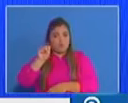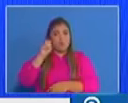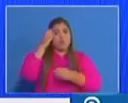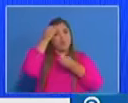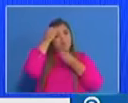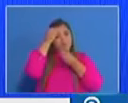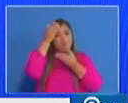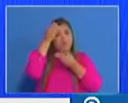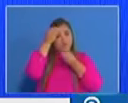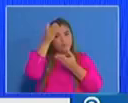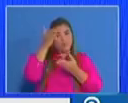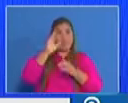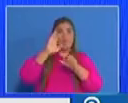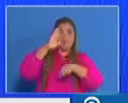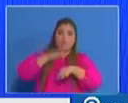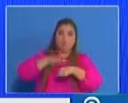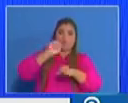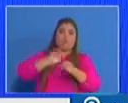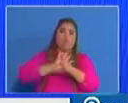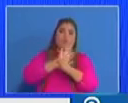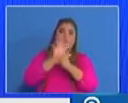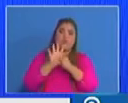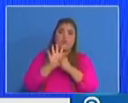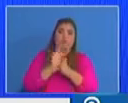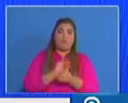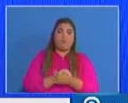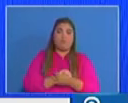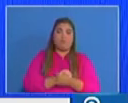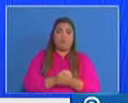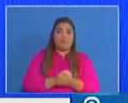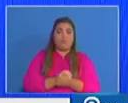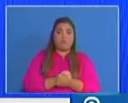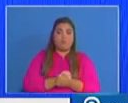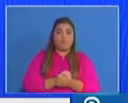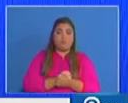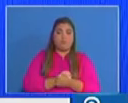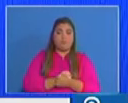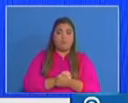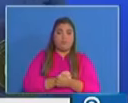epidemiológico de la pandemia en nuestro país.